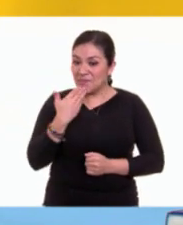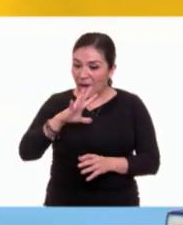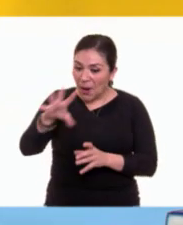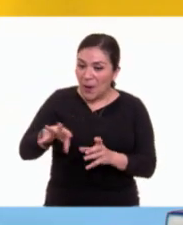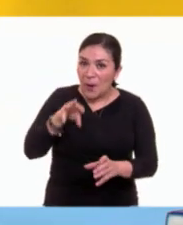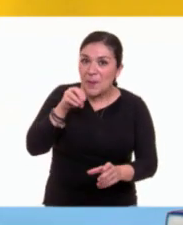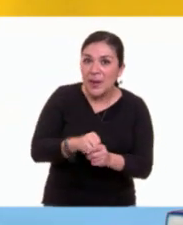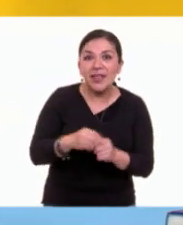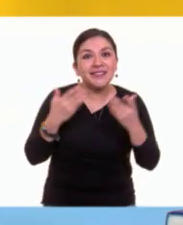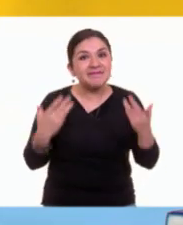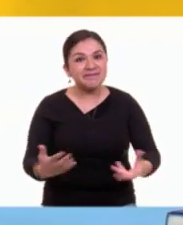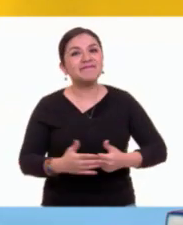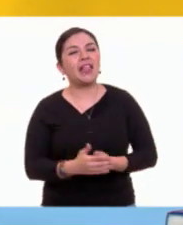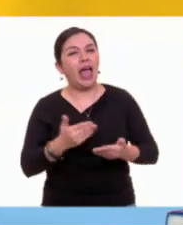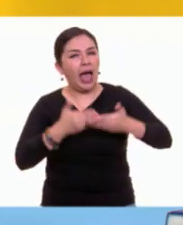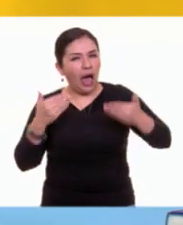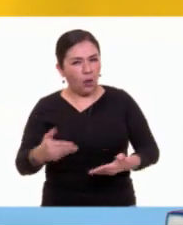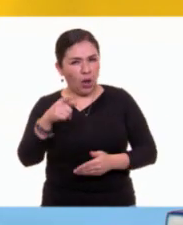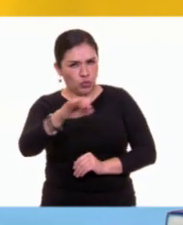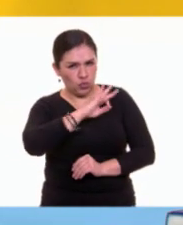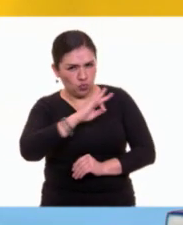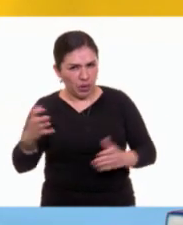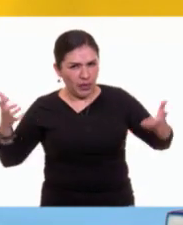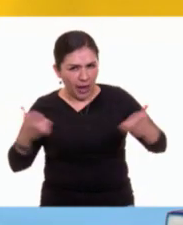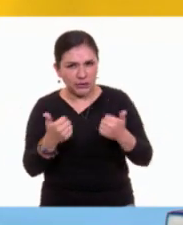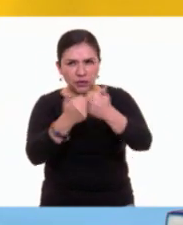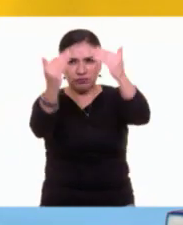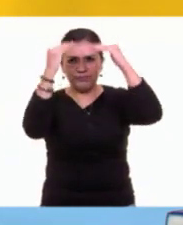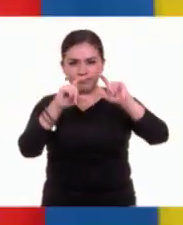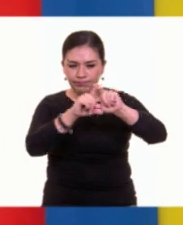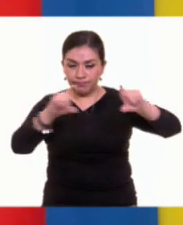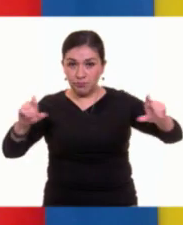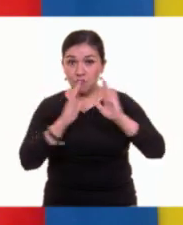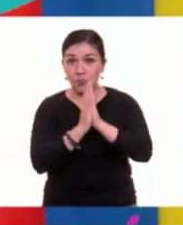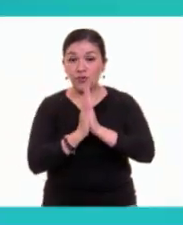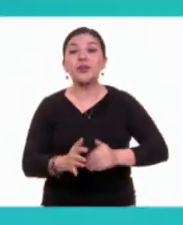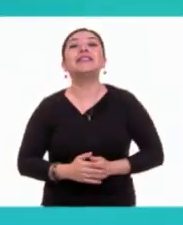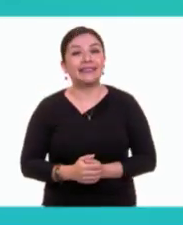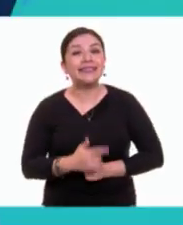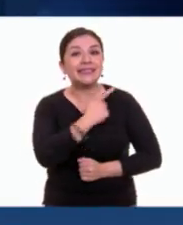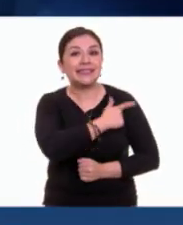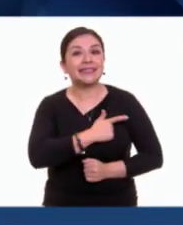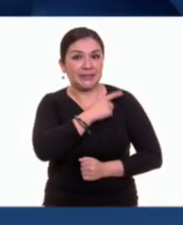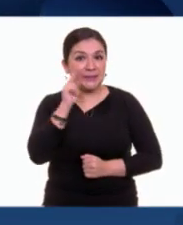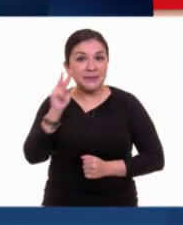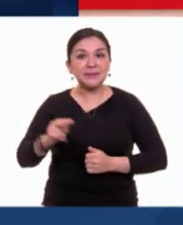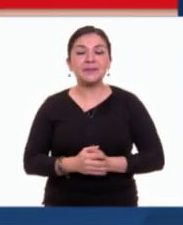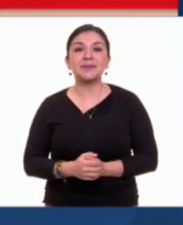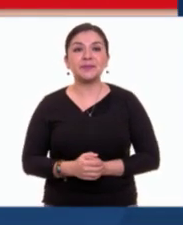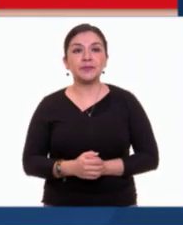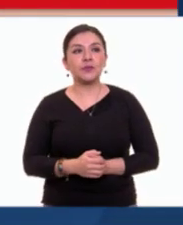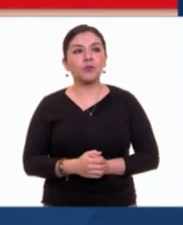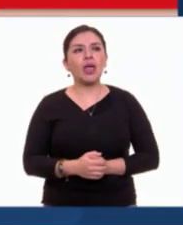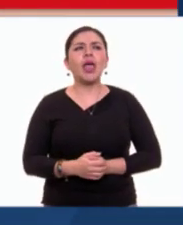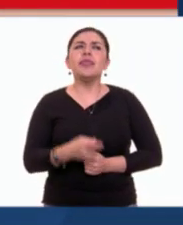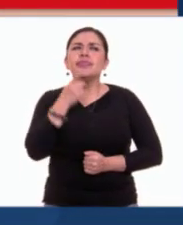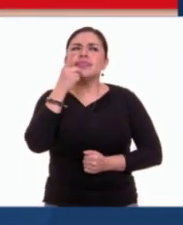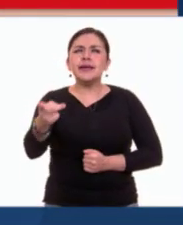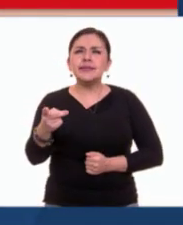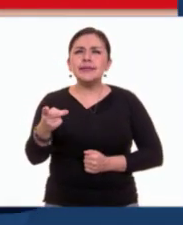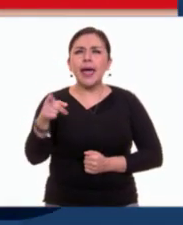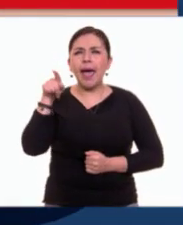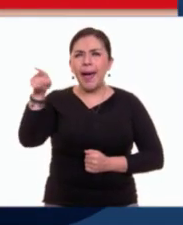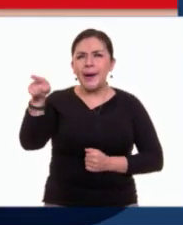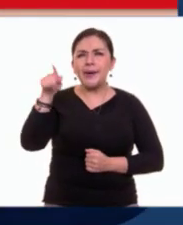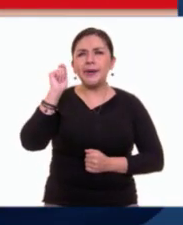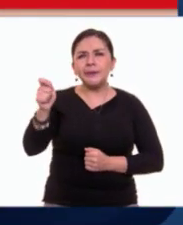Carlos. Ahora, ¿harías lo mismo con la siguiente fila? Claro que sí, Gaby. A ver, veamos. Entonces, el siguiente aspecto a